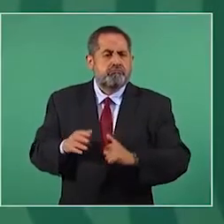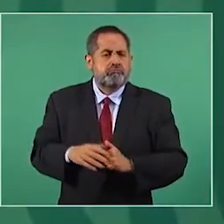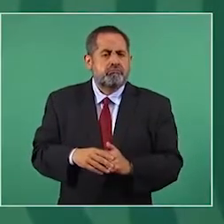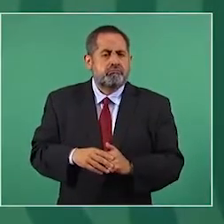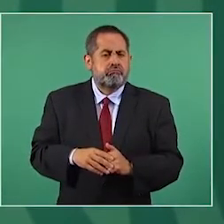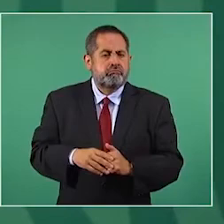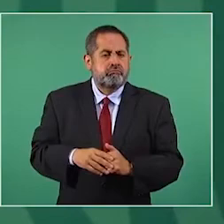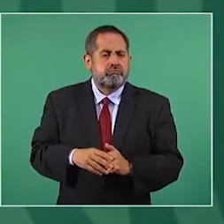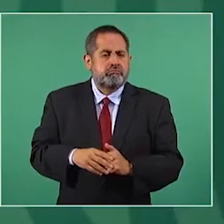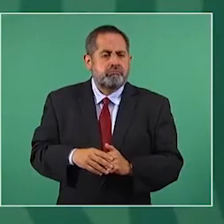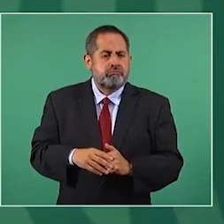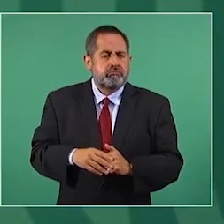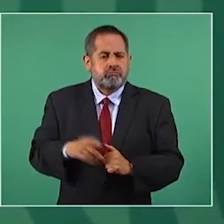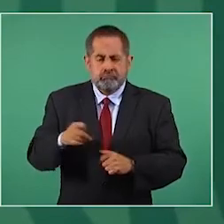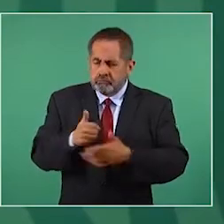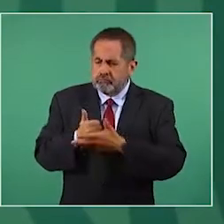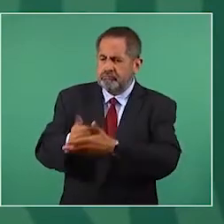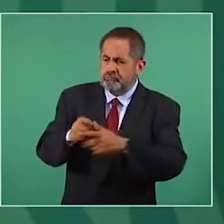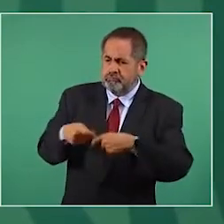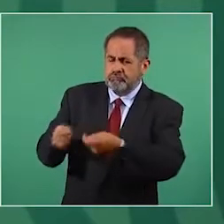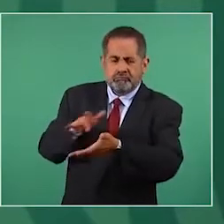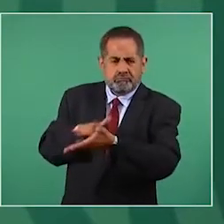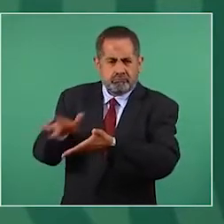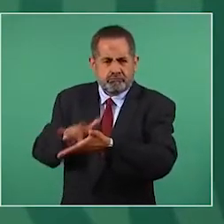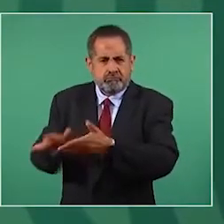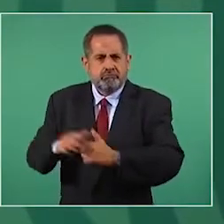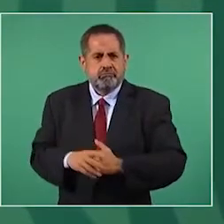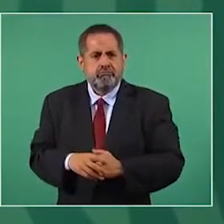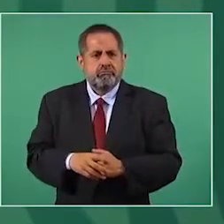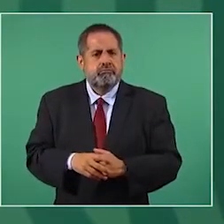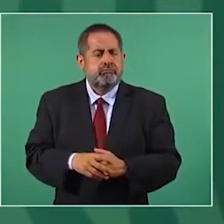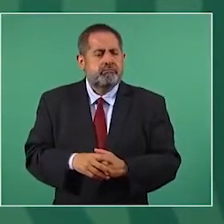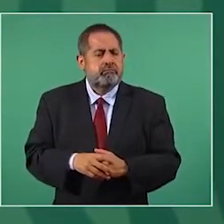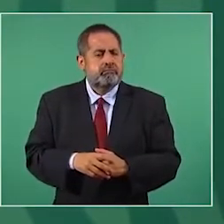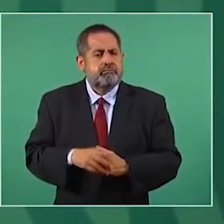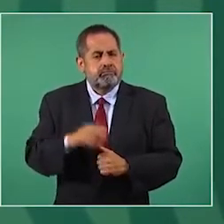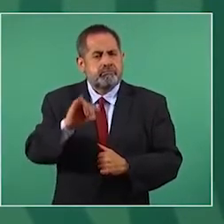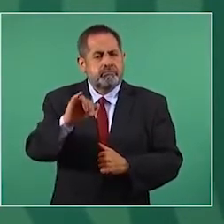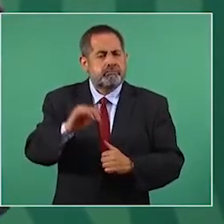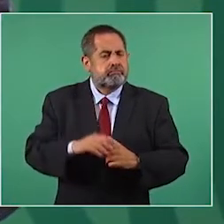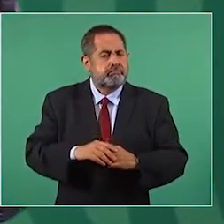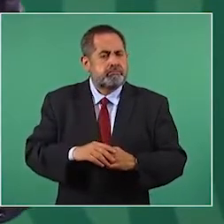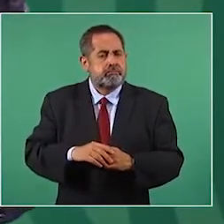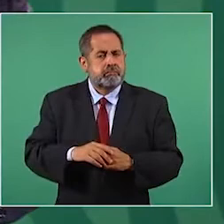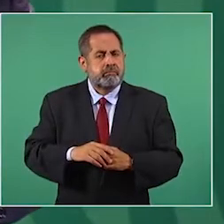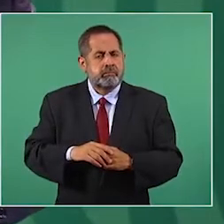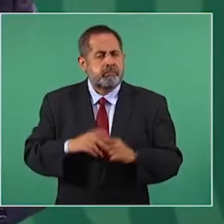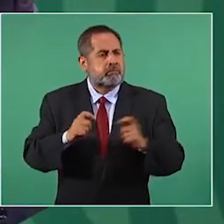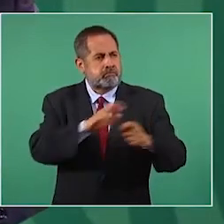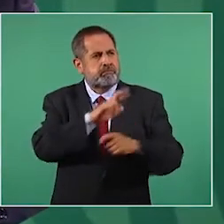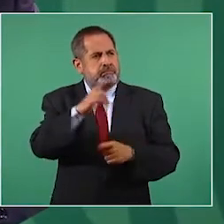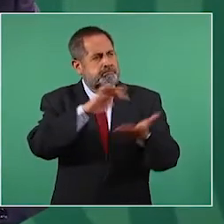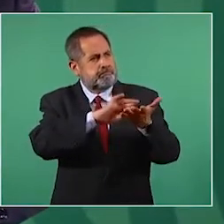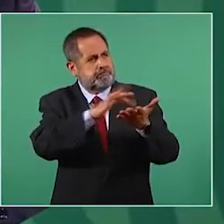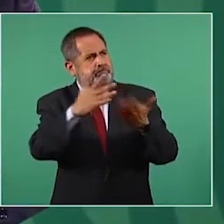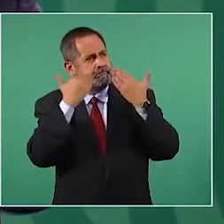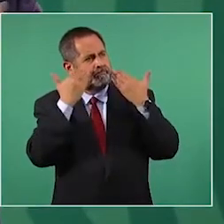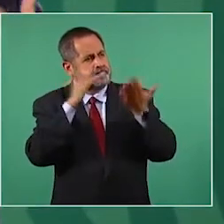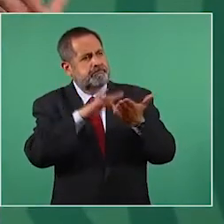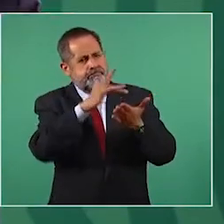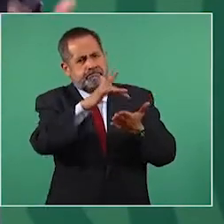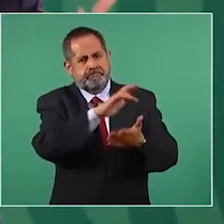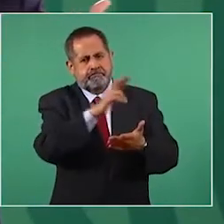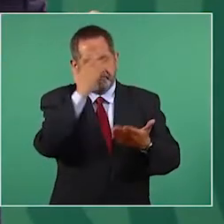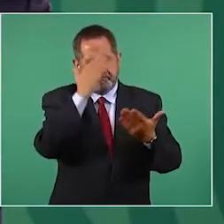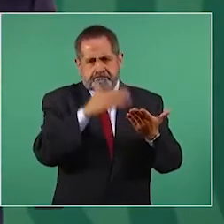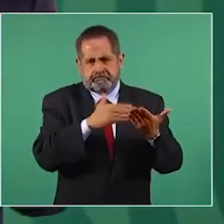garantizaban apoyo y se lo reconocí y creo